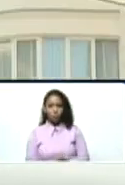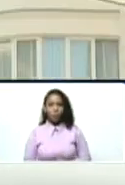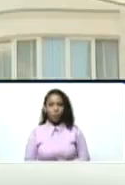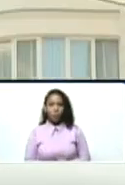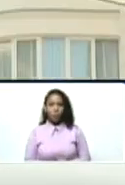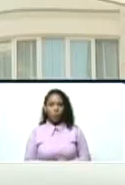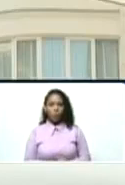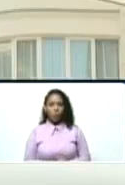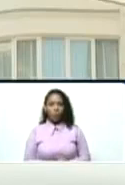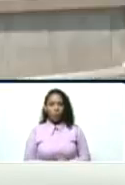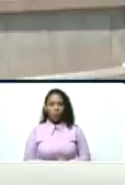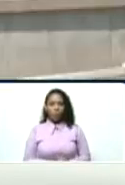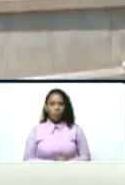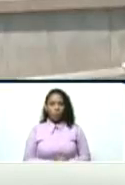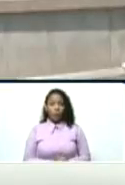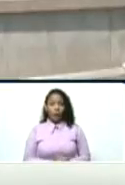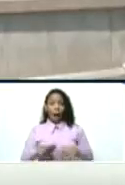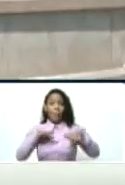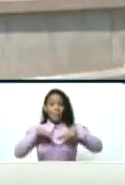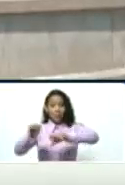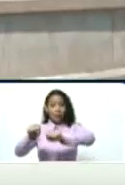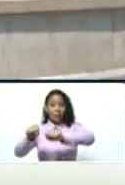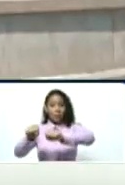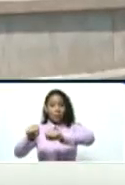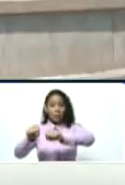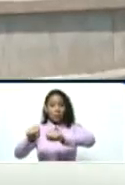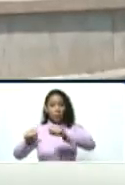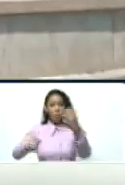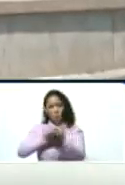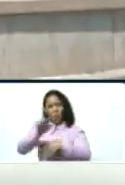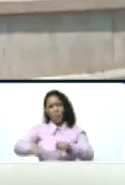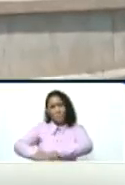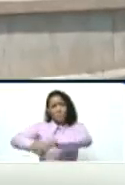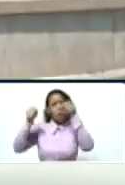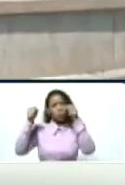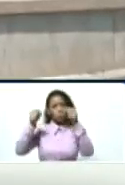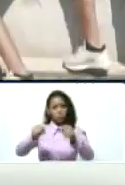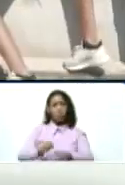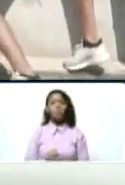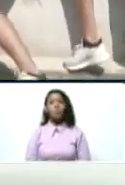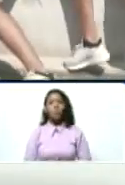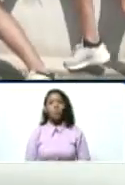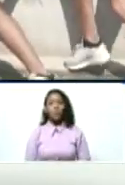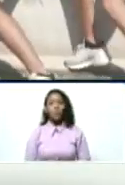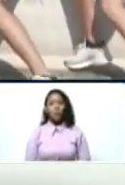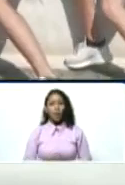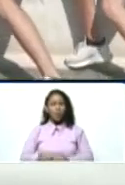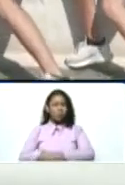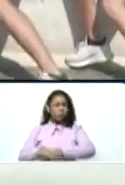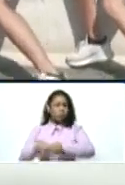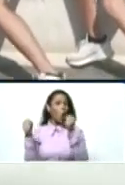El capitalismo salvaje, destructivo, destruyó,